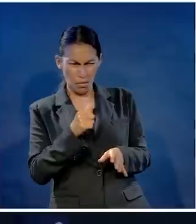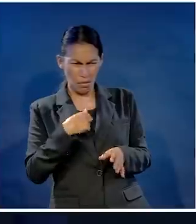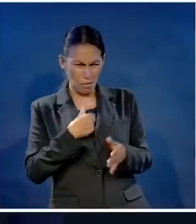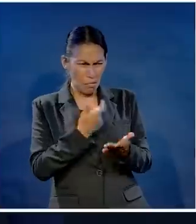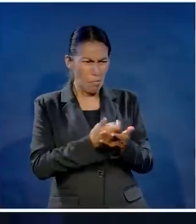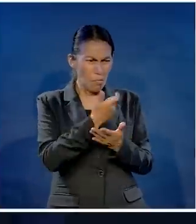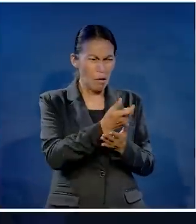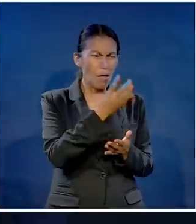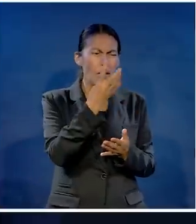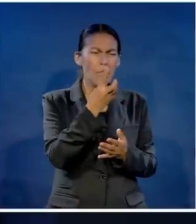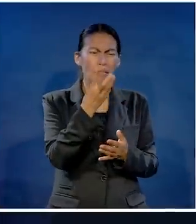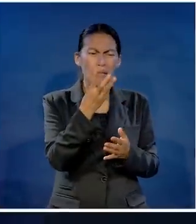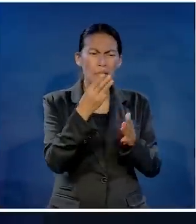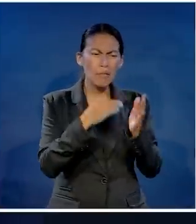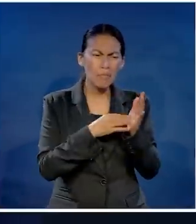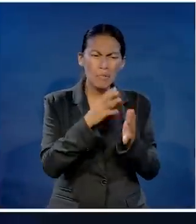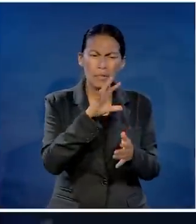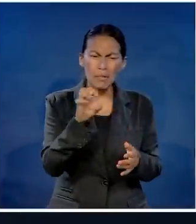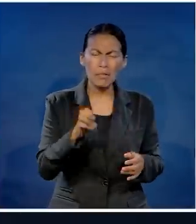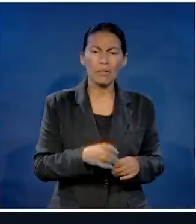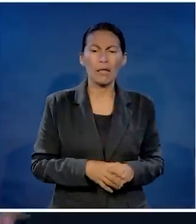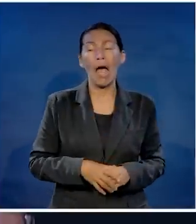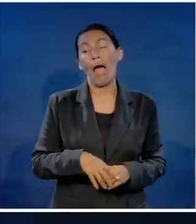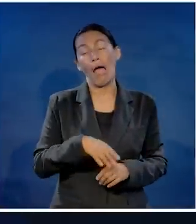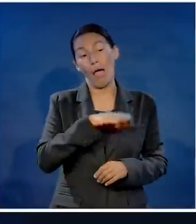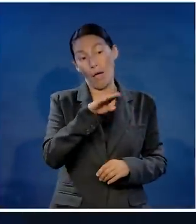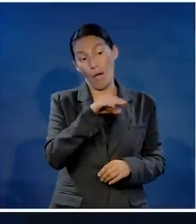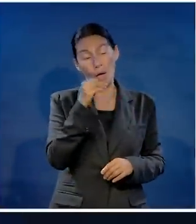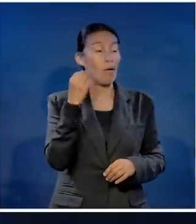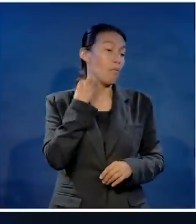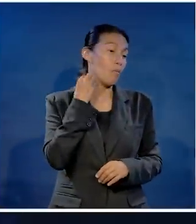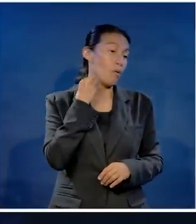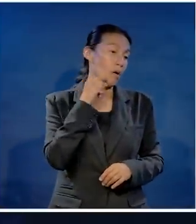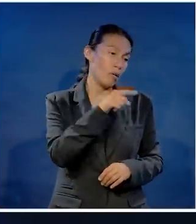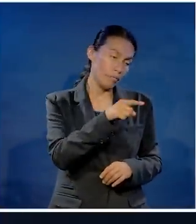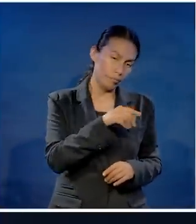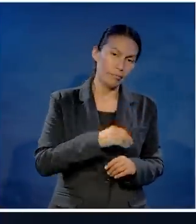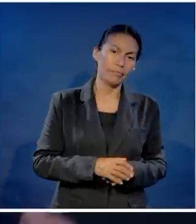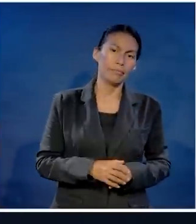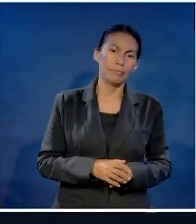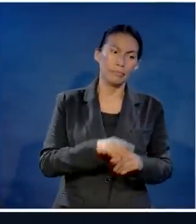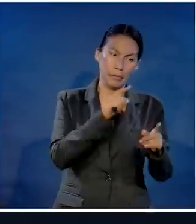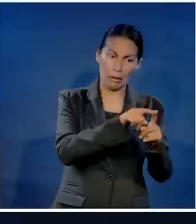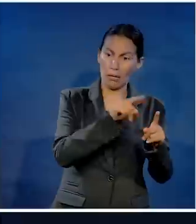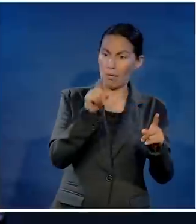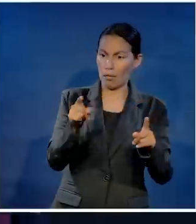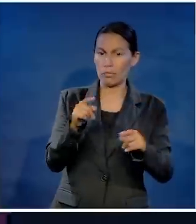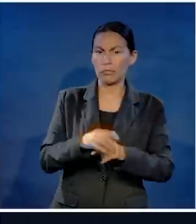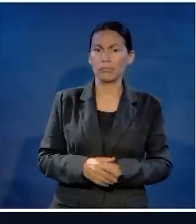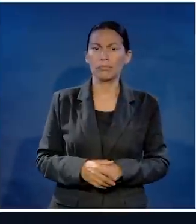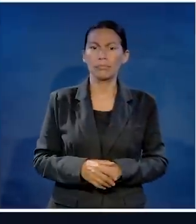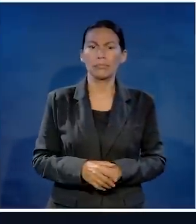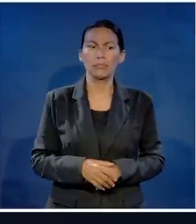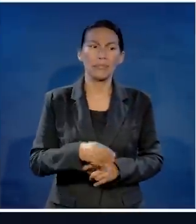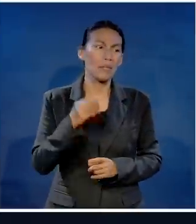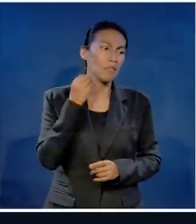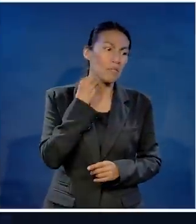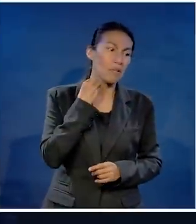¿Cómo que no le he movido nada? Si yo he pagado tres mil quinientos pesos. Pues vaya y busque a su abogado y lleva otro abogado, me dice.